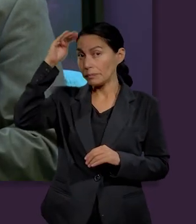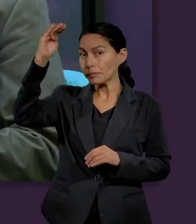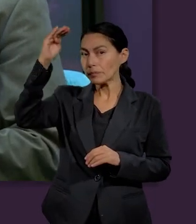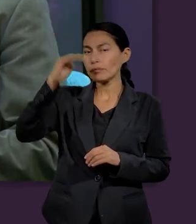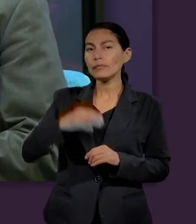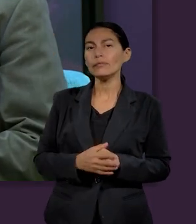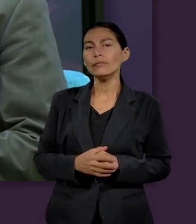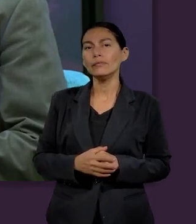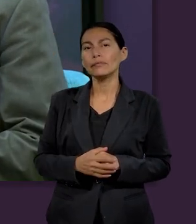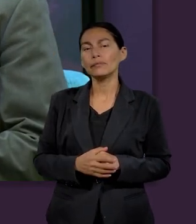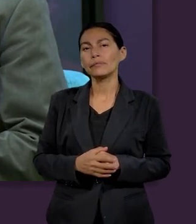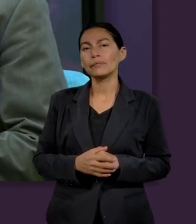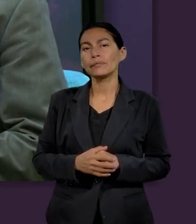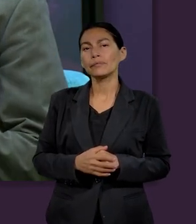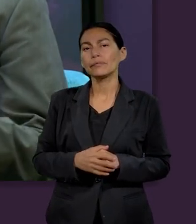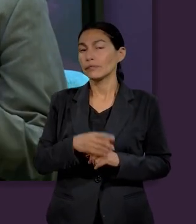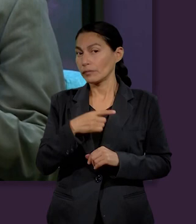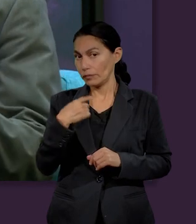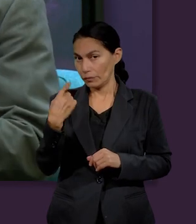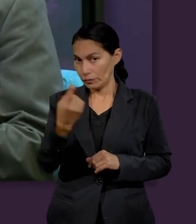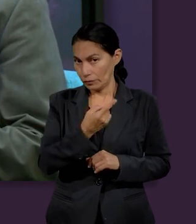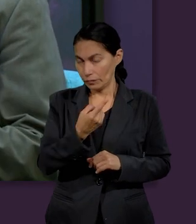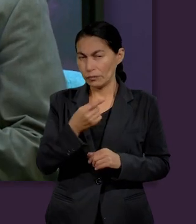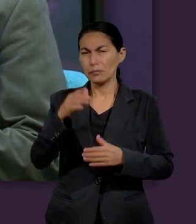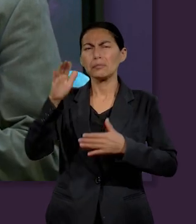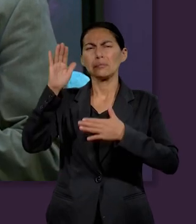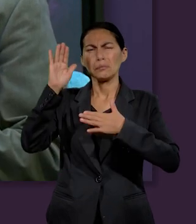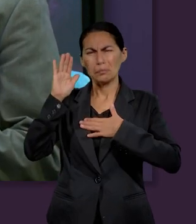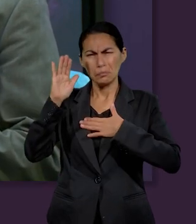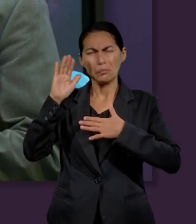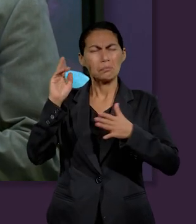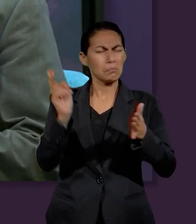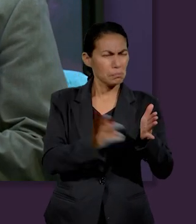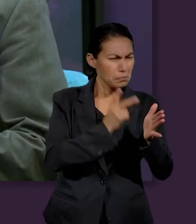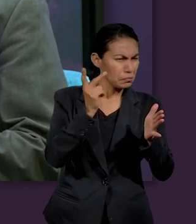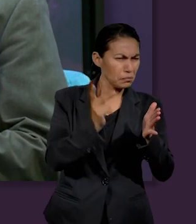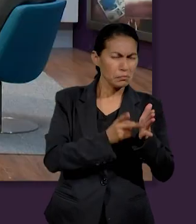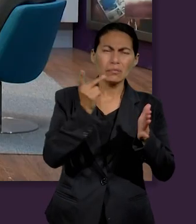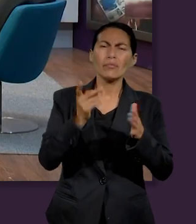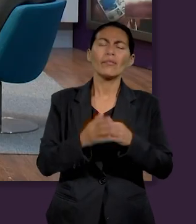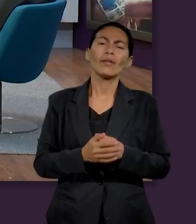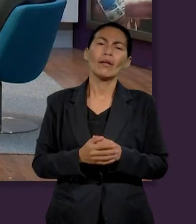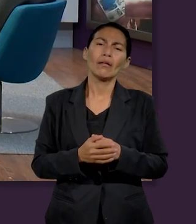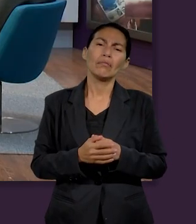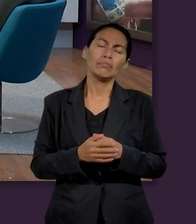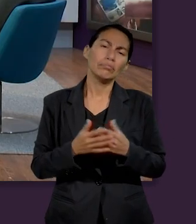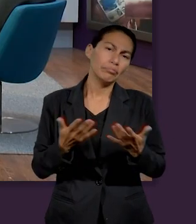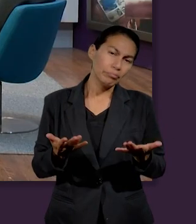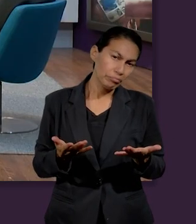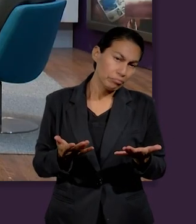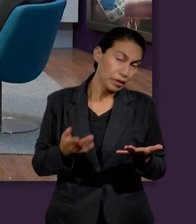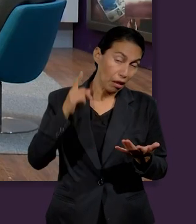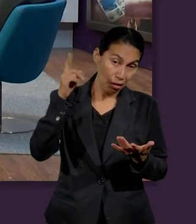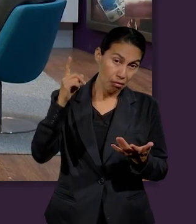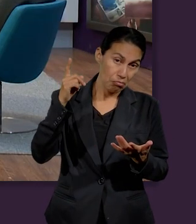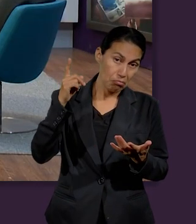El Señor nos ha prometido muchas veces y nos ha dado grandes